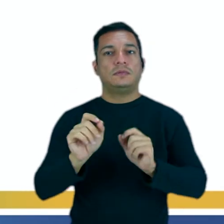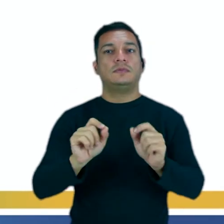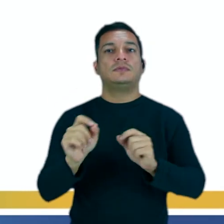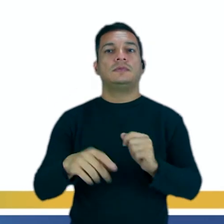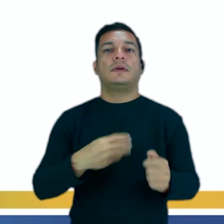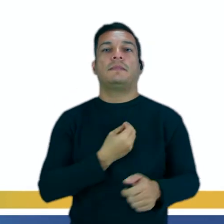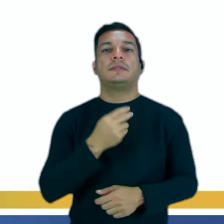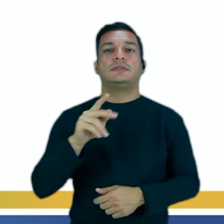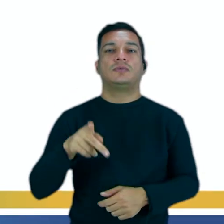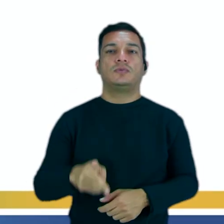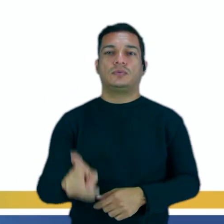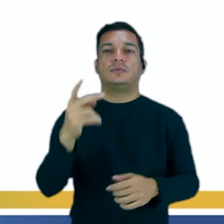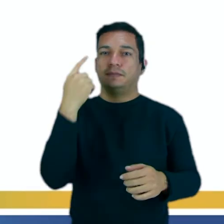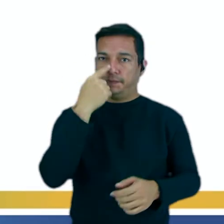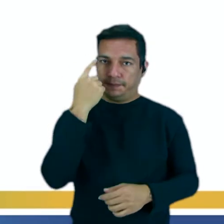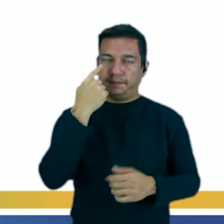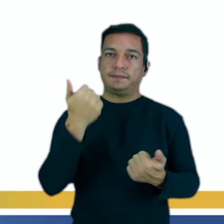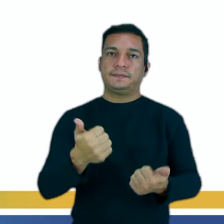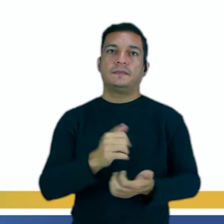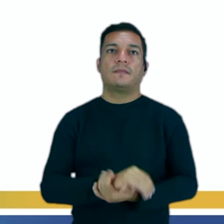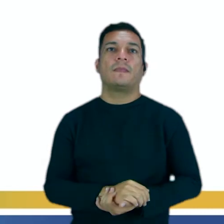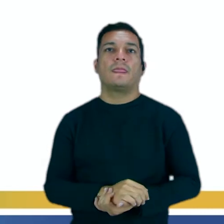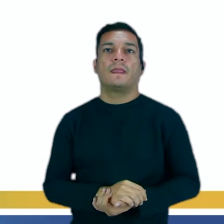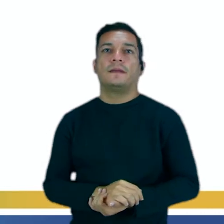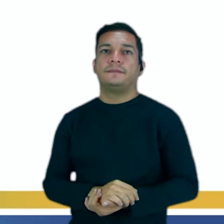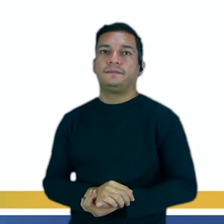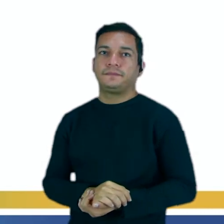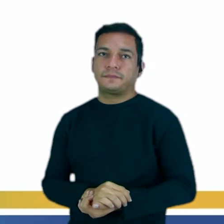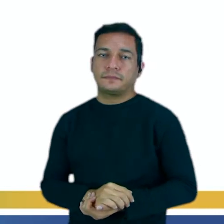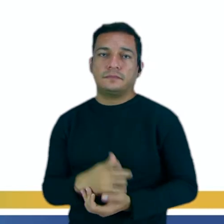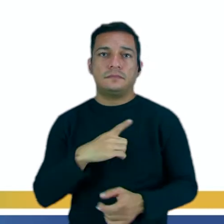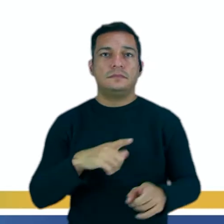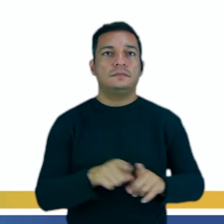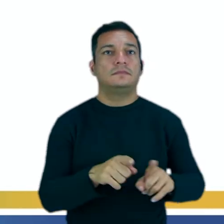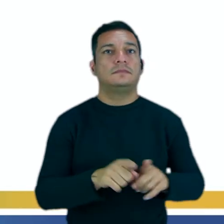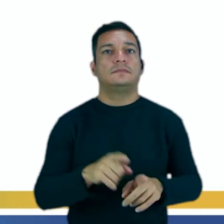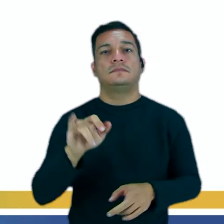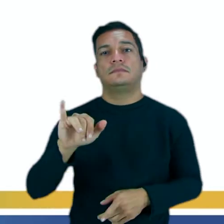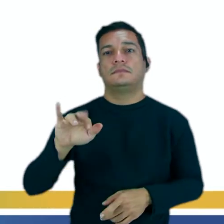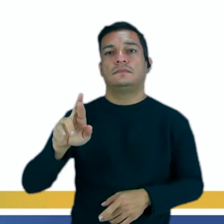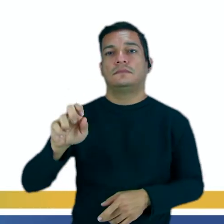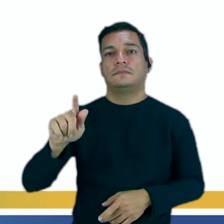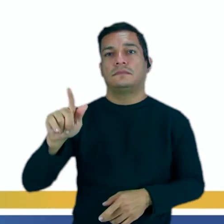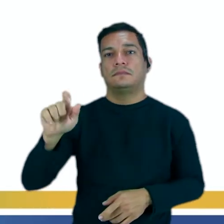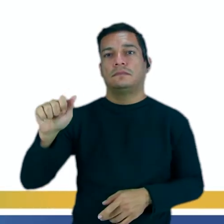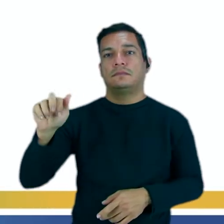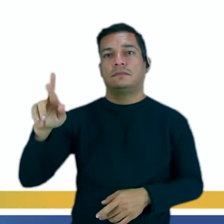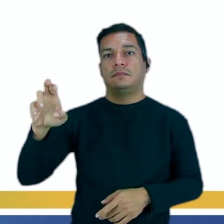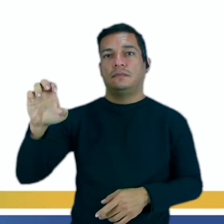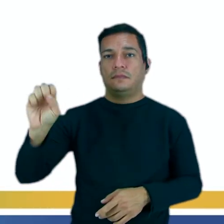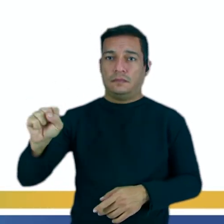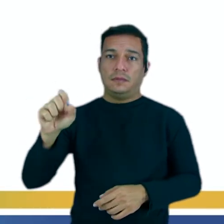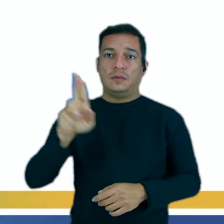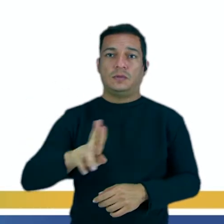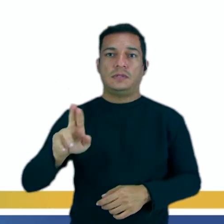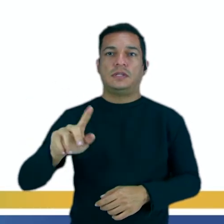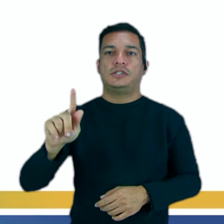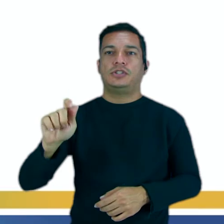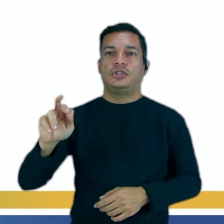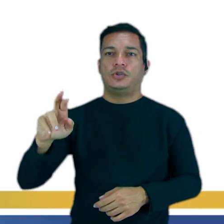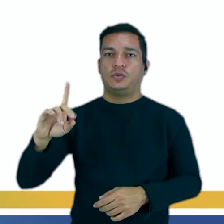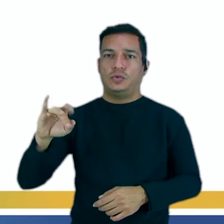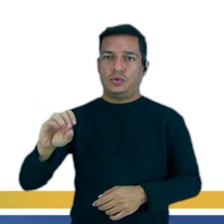el presente continuo en la lengua española. Hay también formas irregulares para utilizar el gerundio, ¿sí?